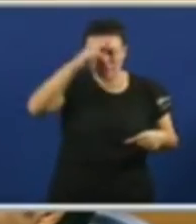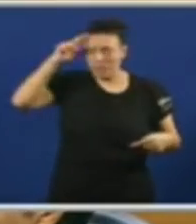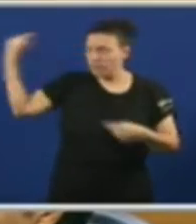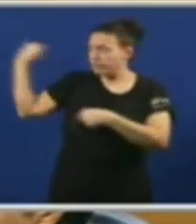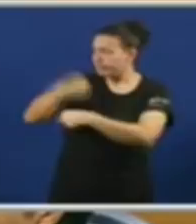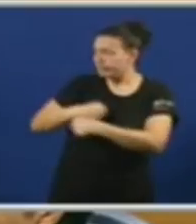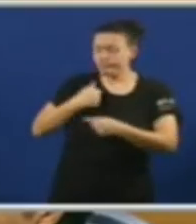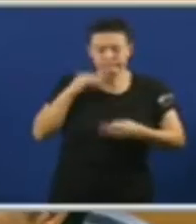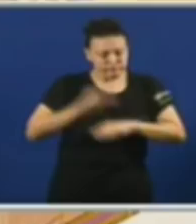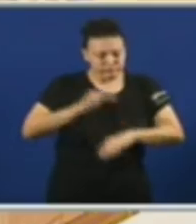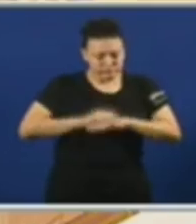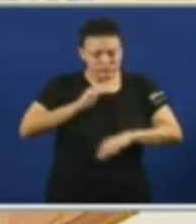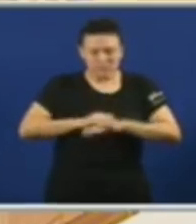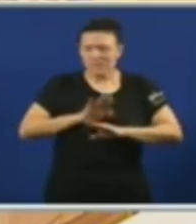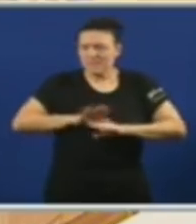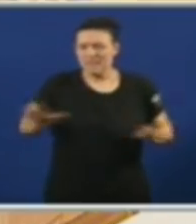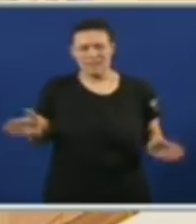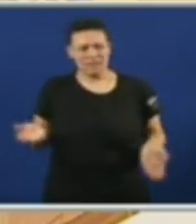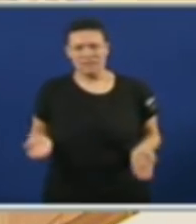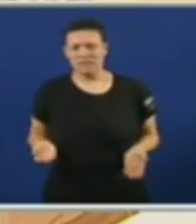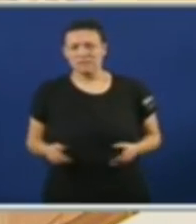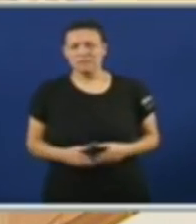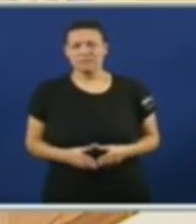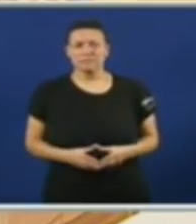que vostede executa o P da Letra